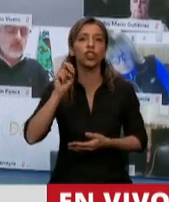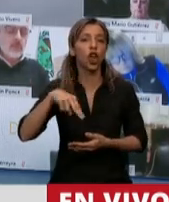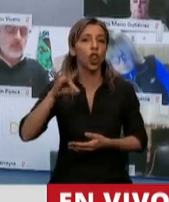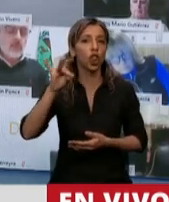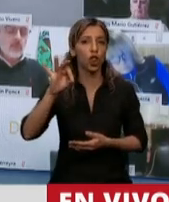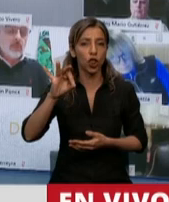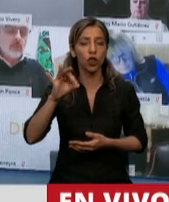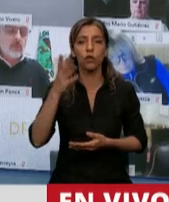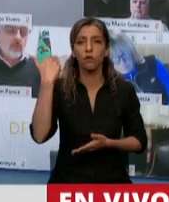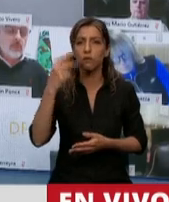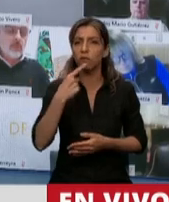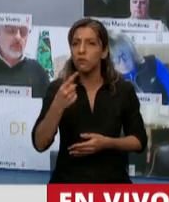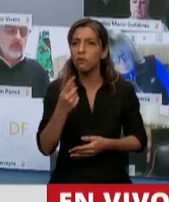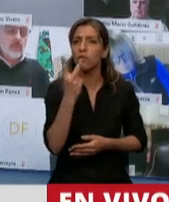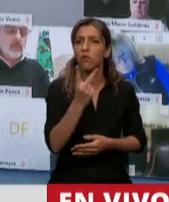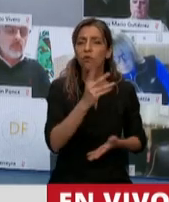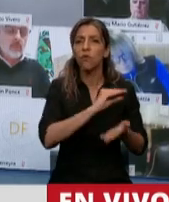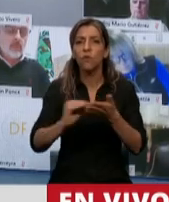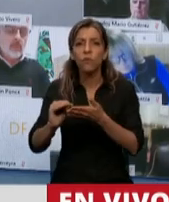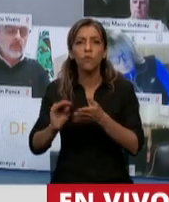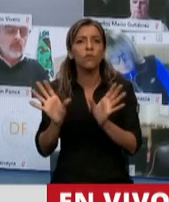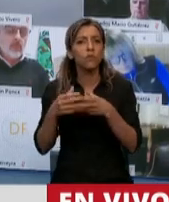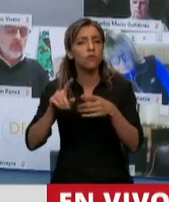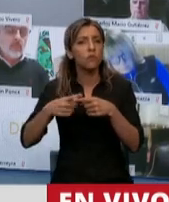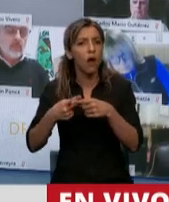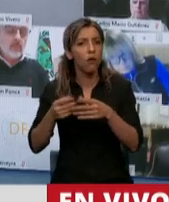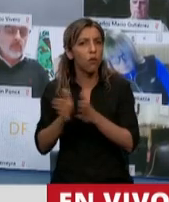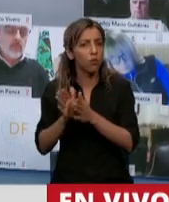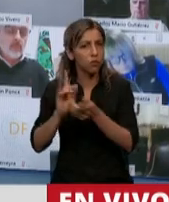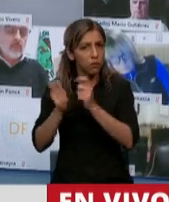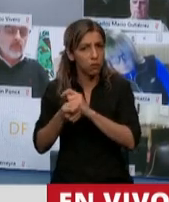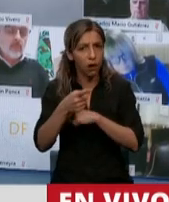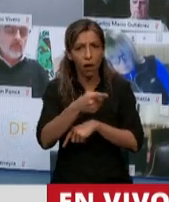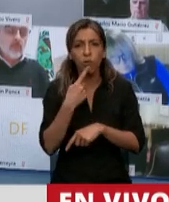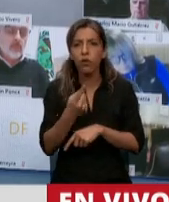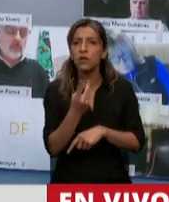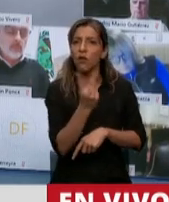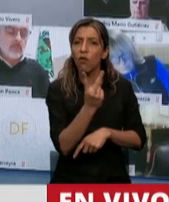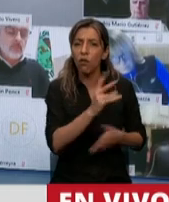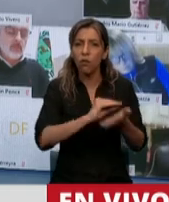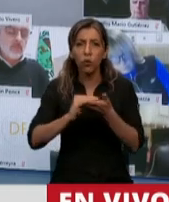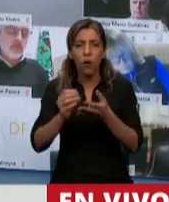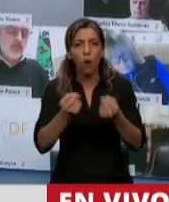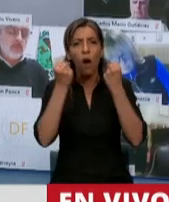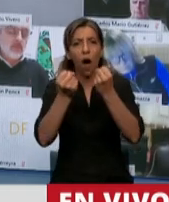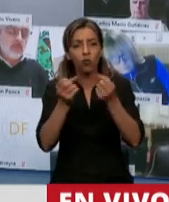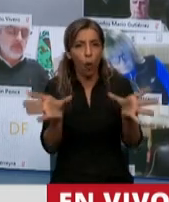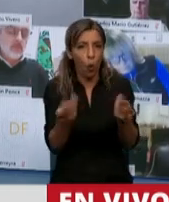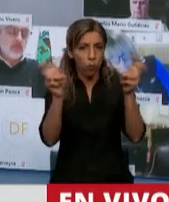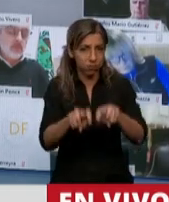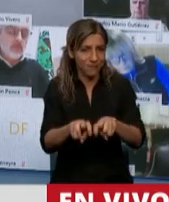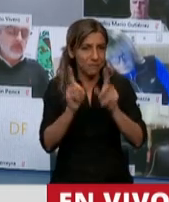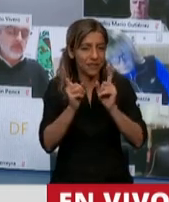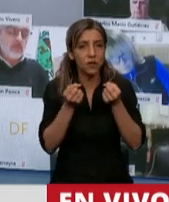diputados de mi provincia, de Juntos por el Cambio, se fueron en auto a Buenos Aires. Y yo quiero decirles que en lugar de tomarlos,